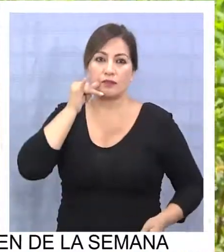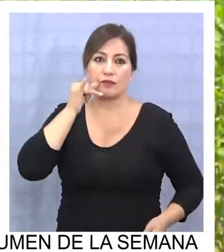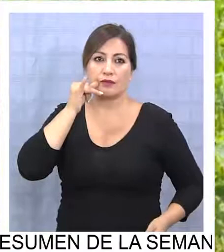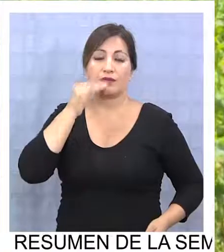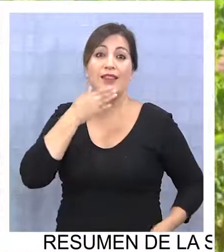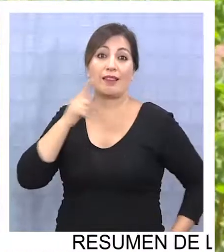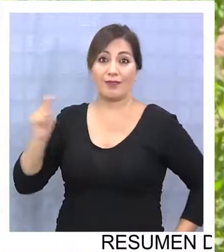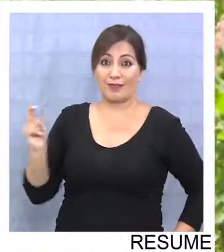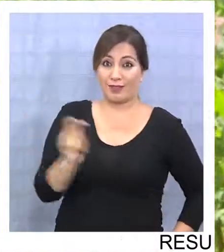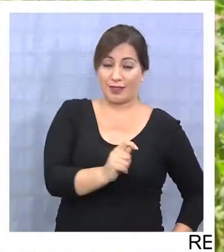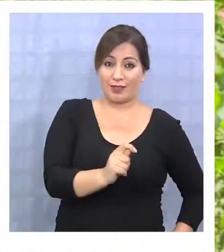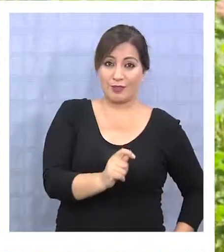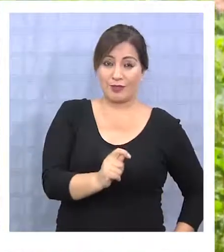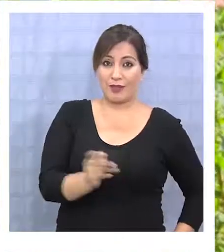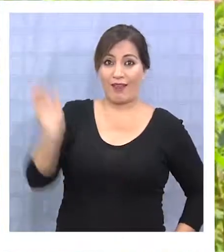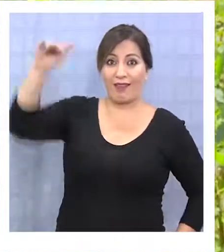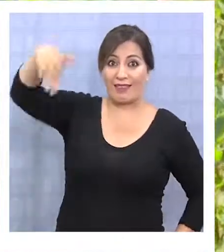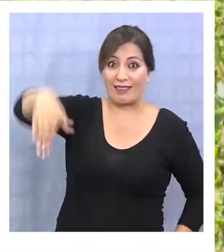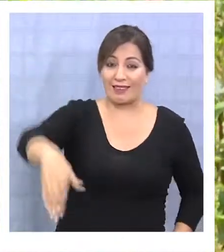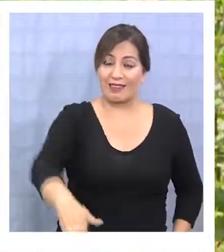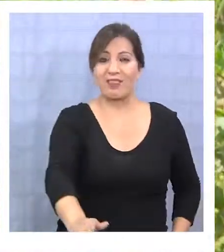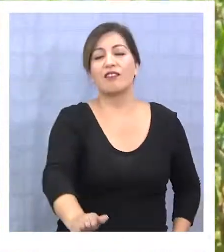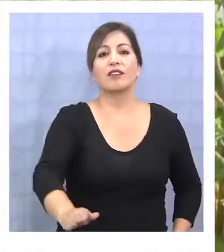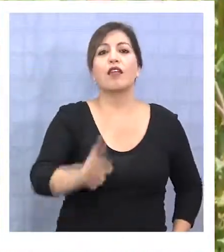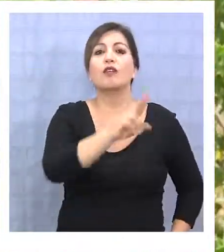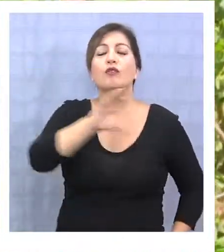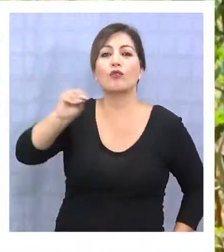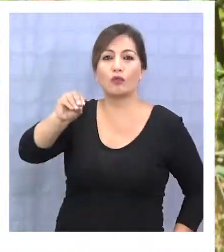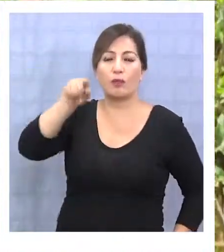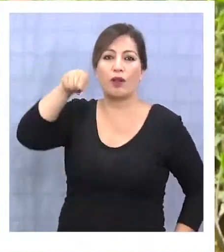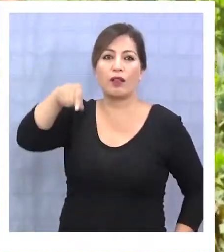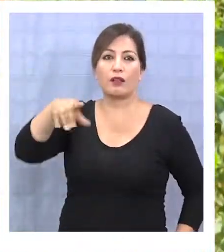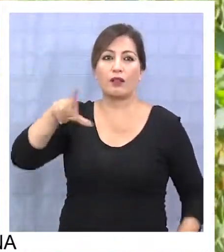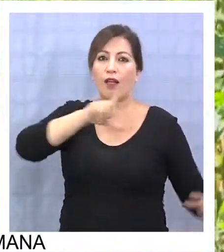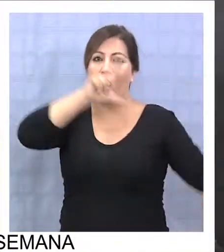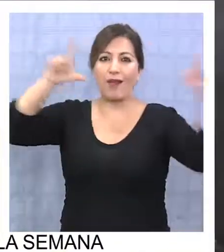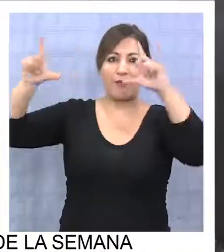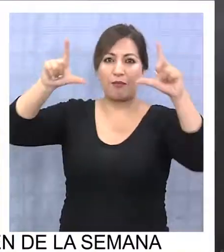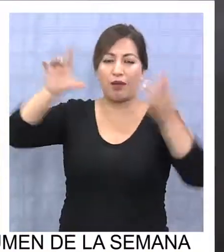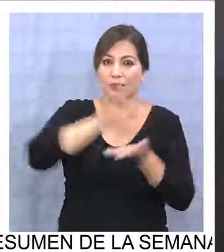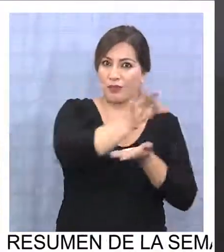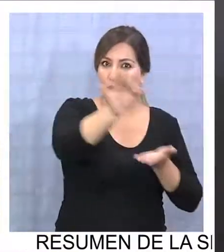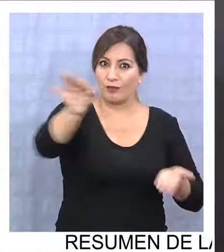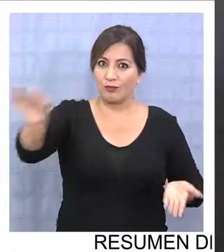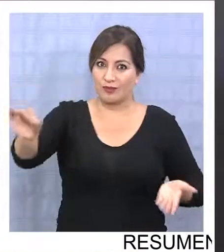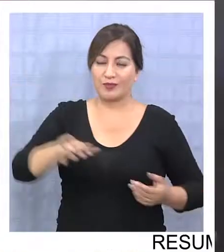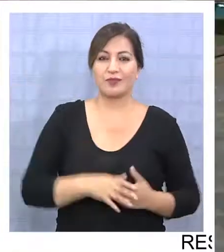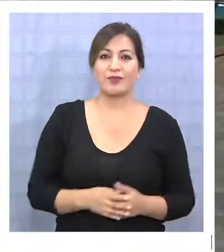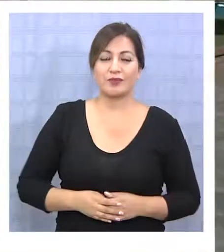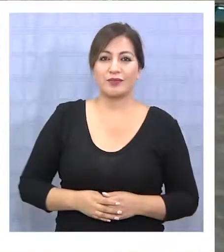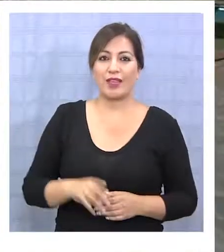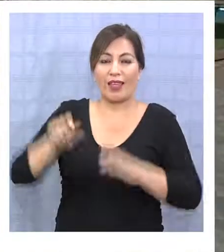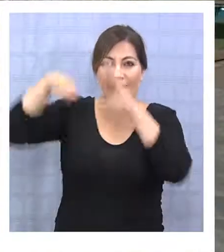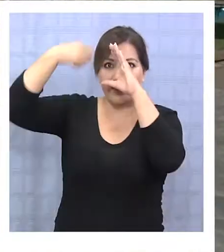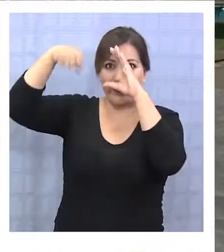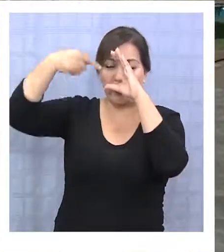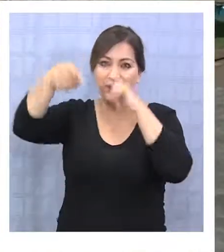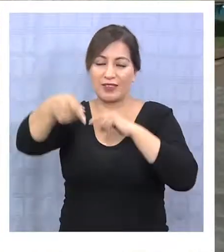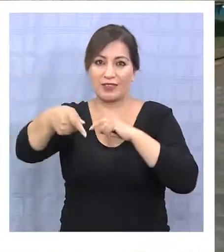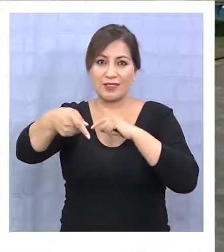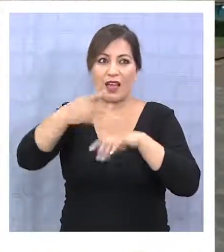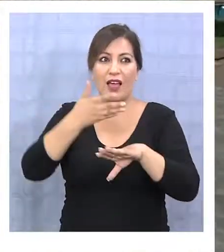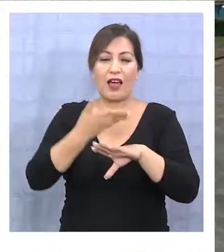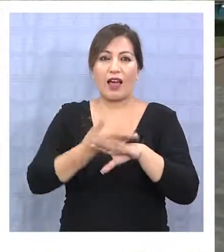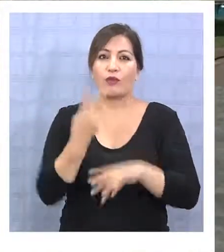ellos el pueblo de Tarapacá y Quebradas, rescatando así los paisajes del interior. Dentro de este video